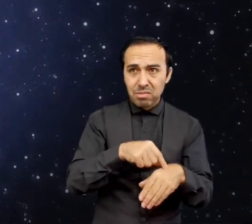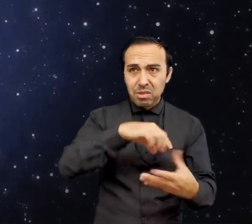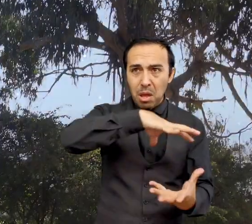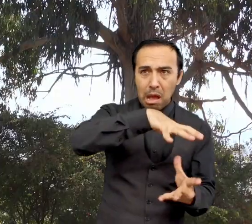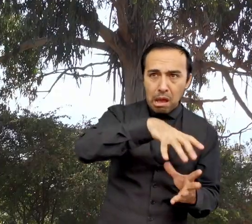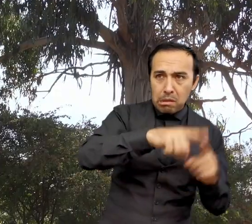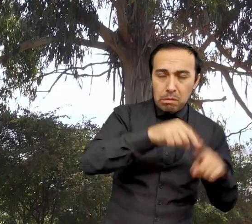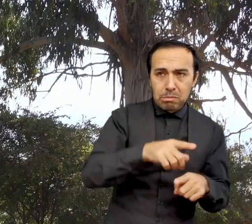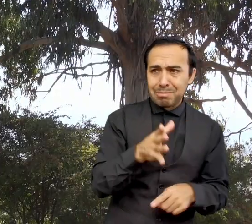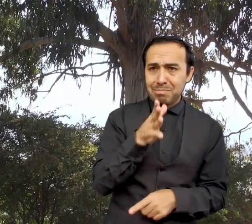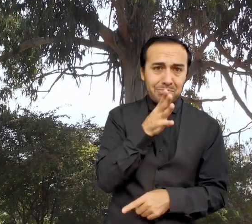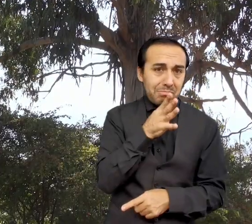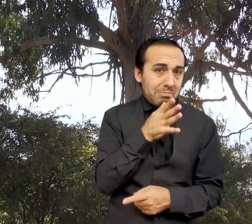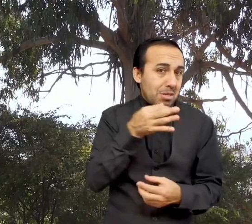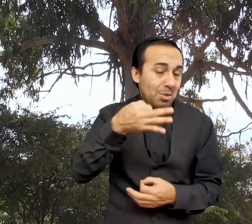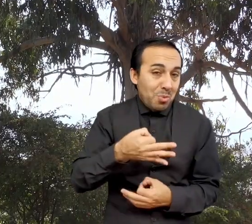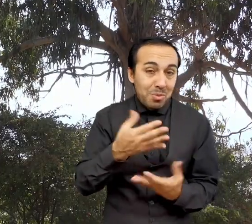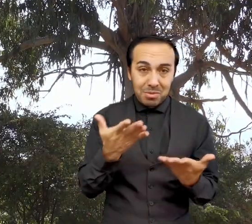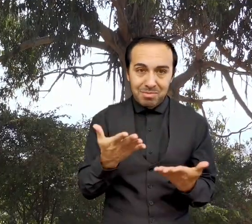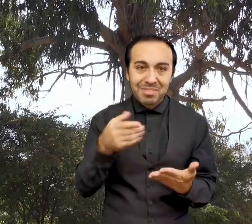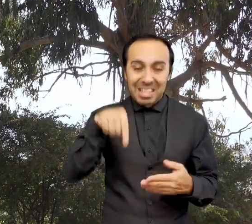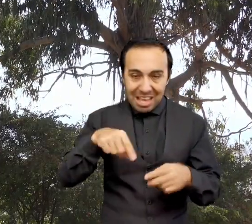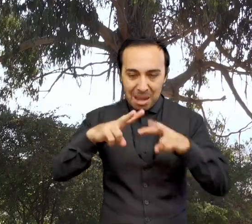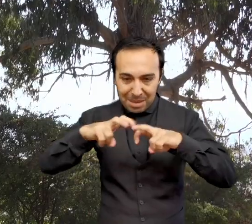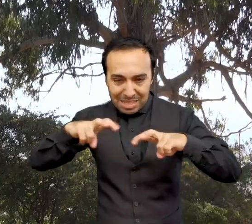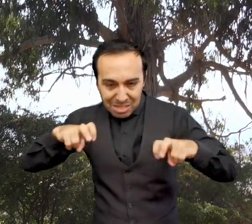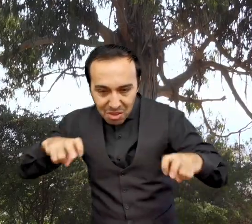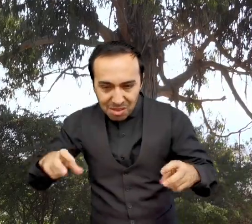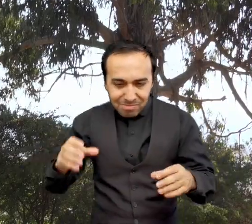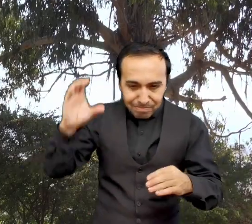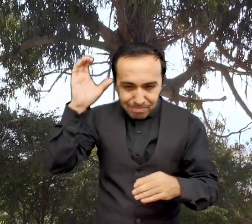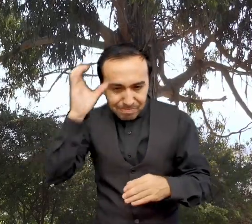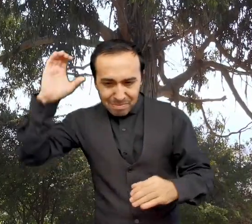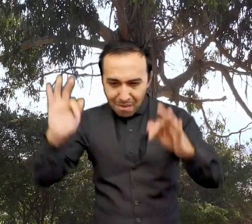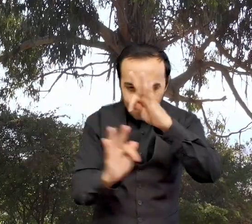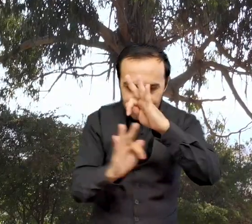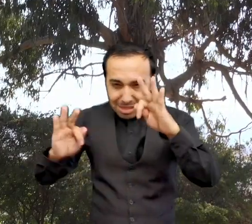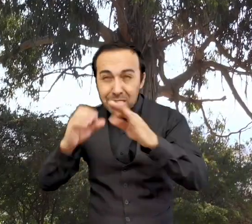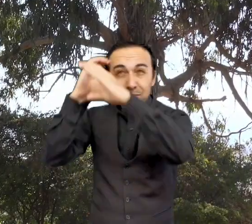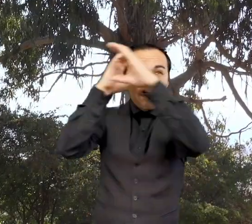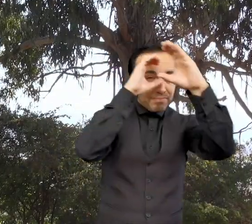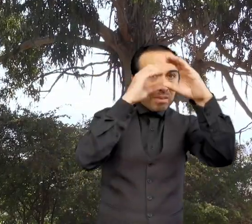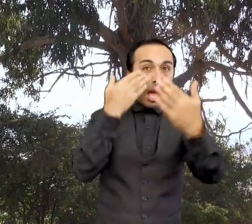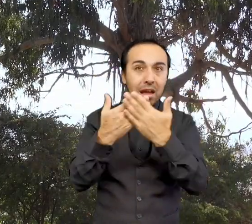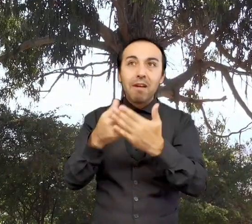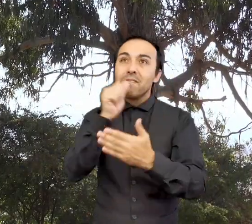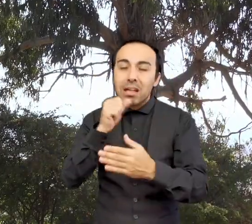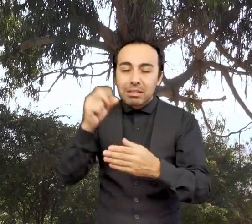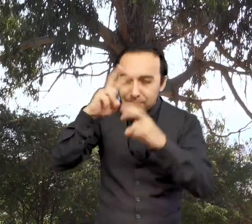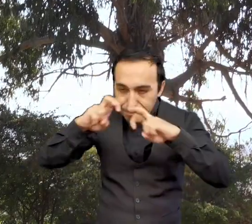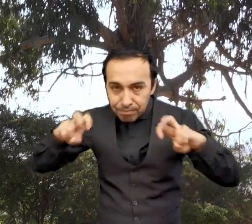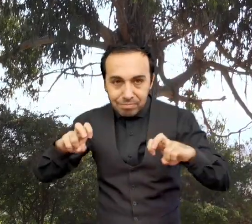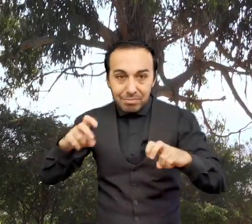ese momento, ¿qué pasará con nuestro planeta? No lo sabemos con certeza. Por eso, la investigación astrofísica estelar tiene